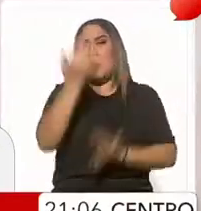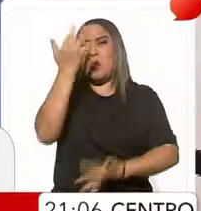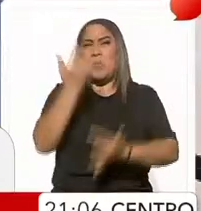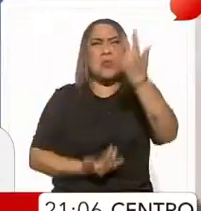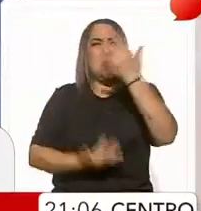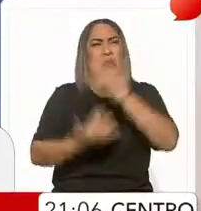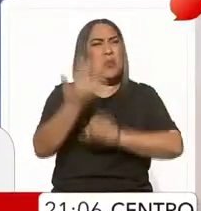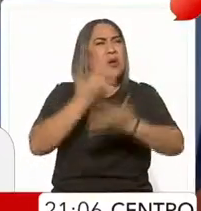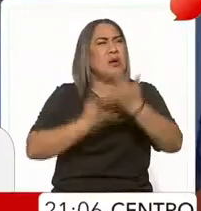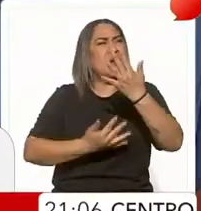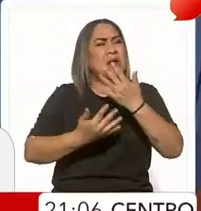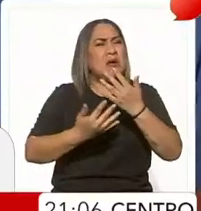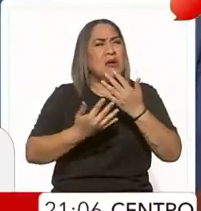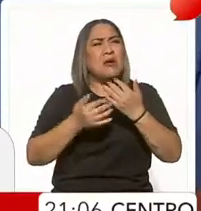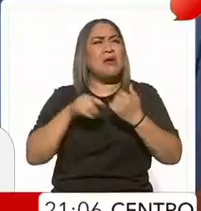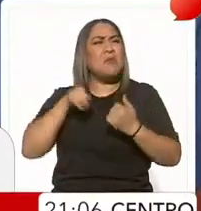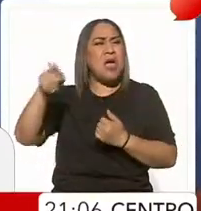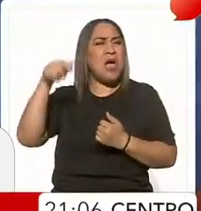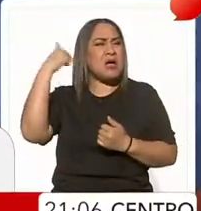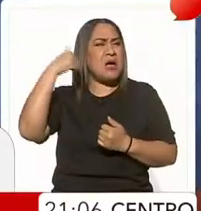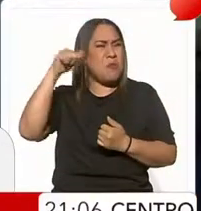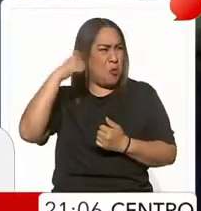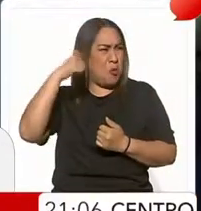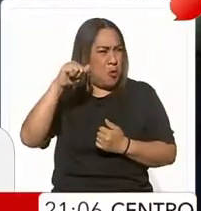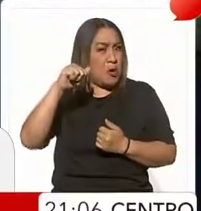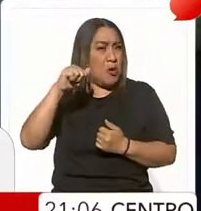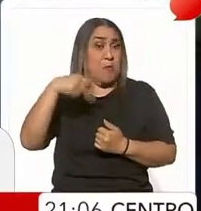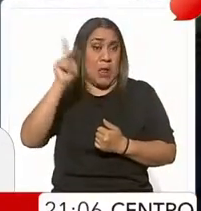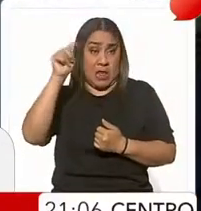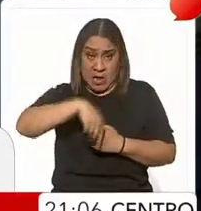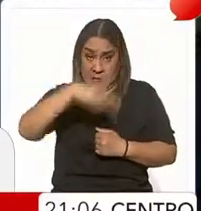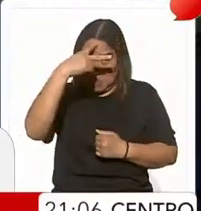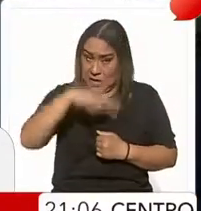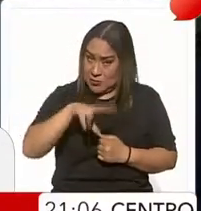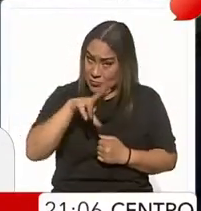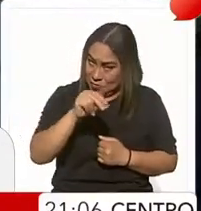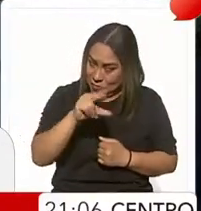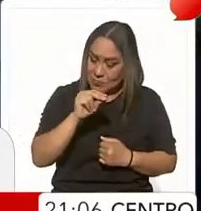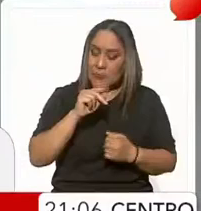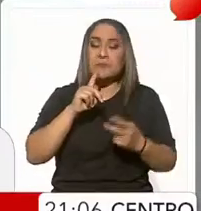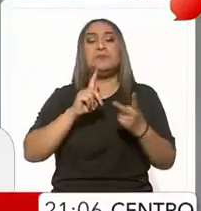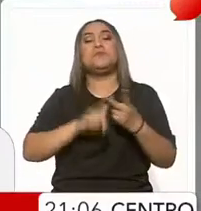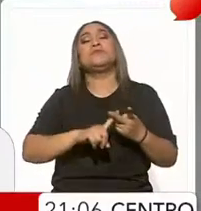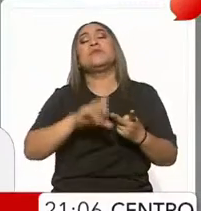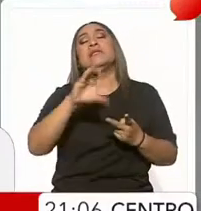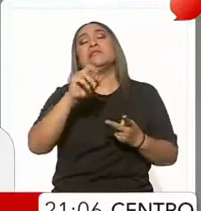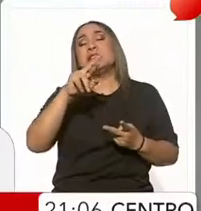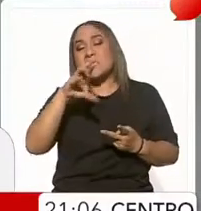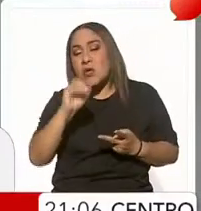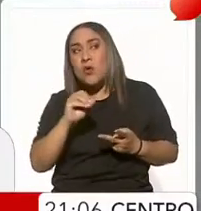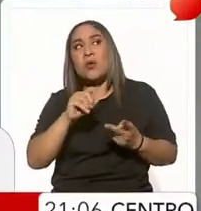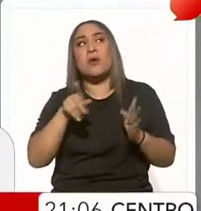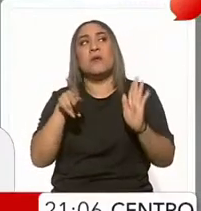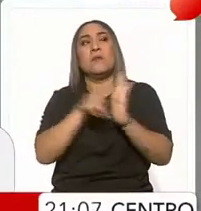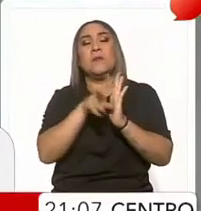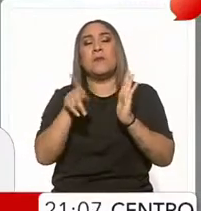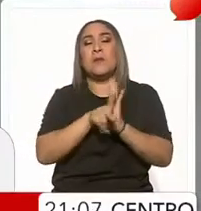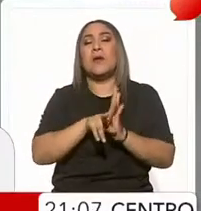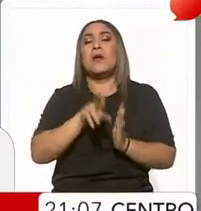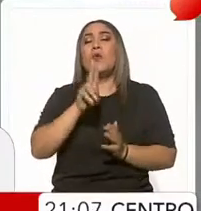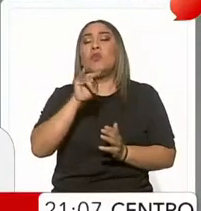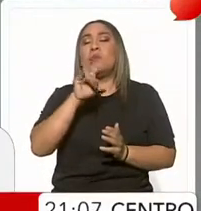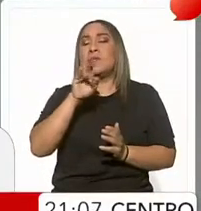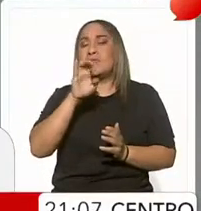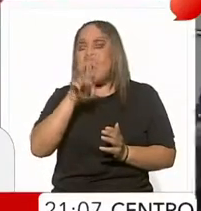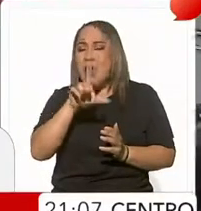Acapulco, y no era de México. Ciro, como López, Doriga, como el Universal, todo Radio